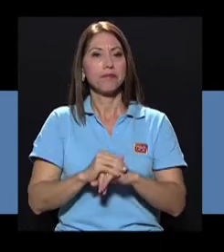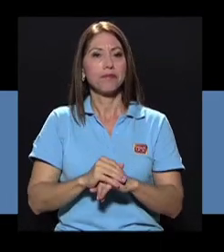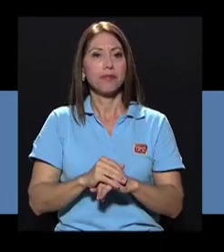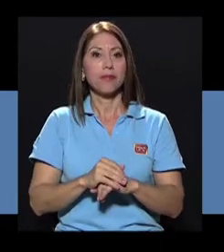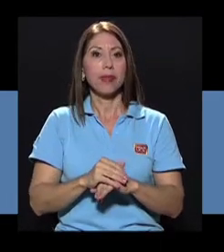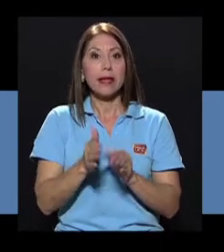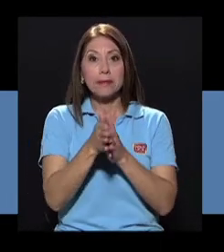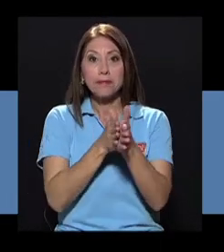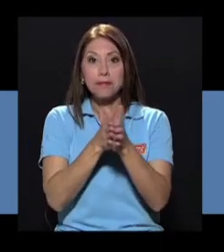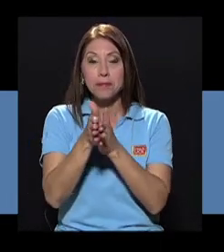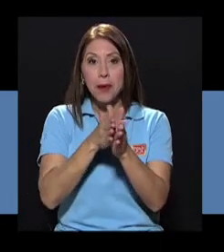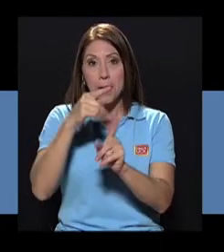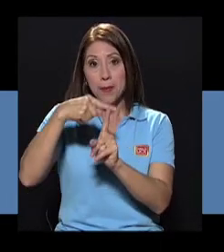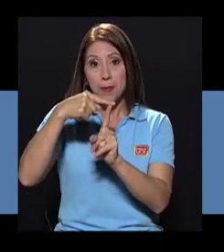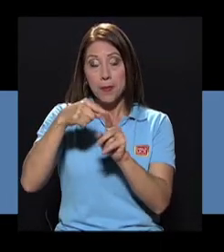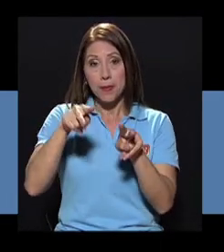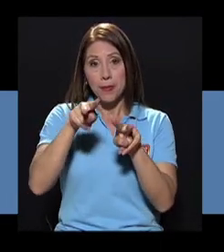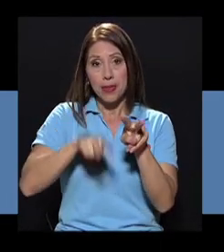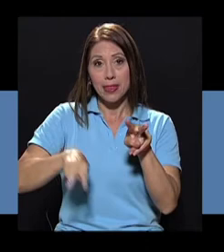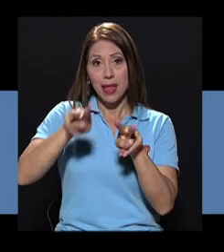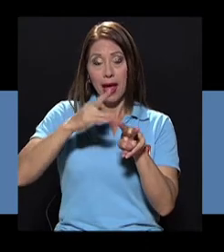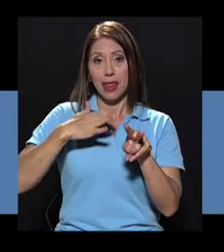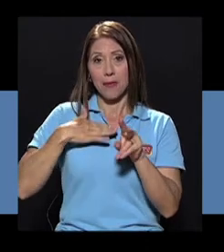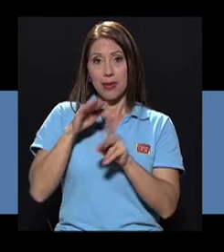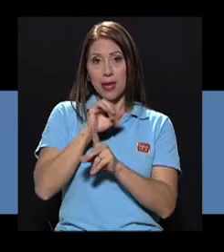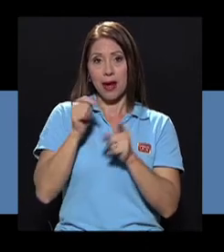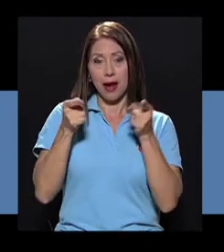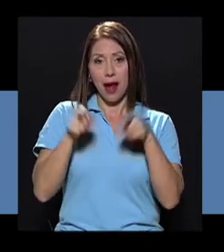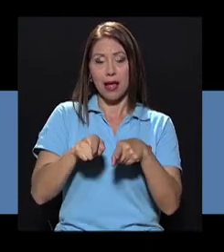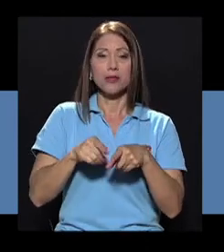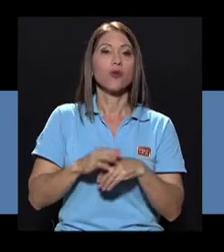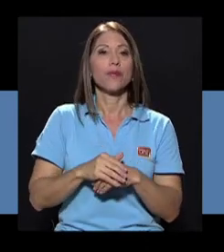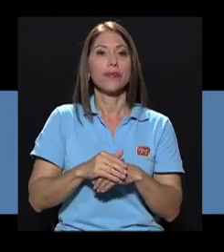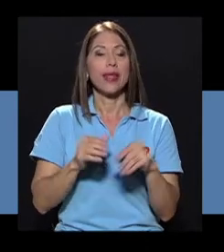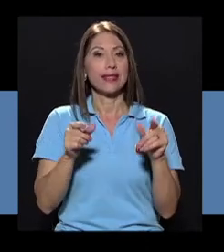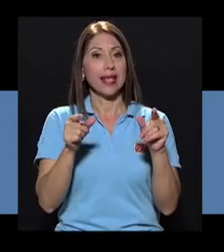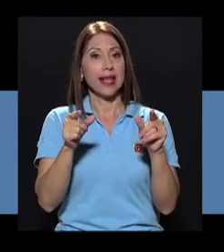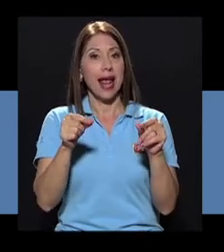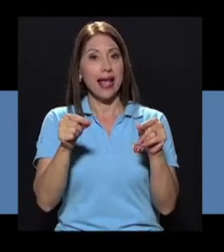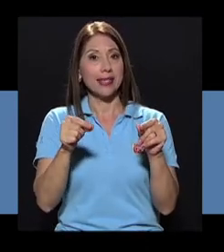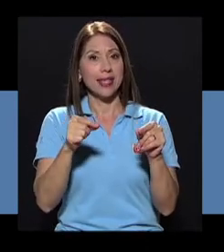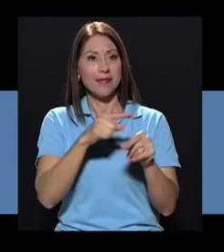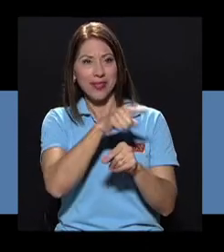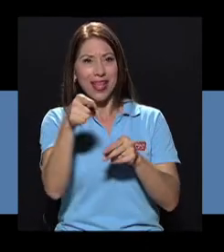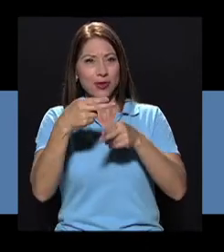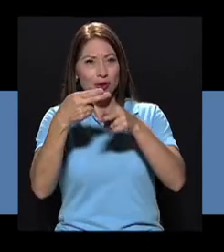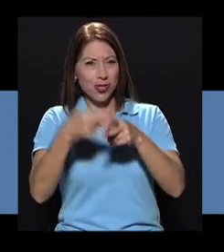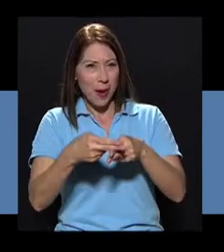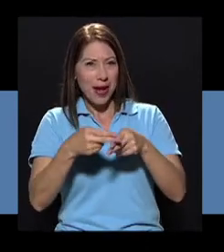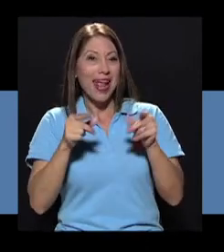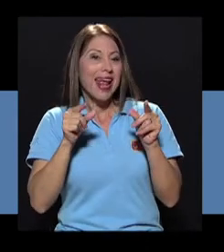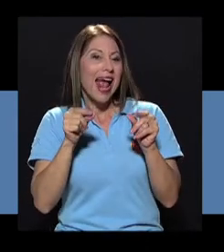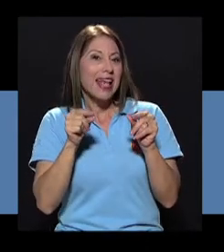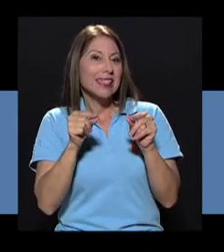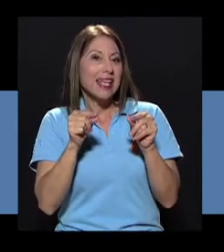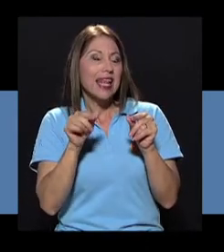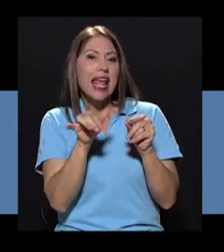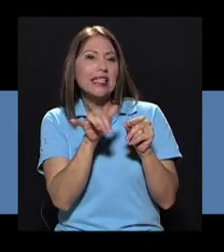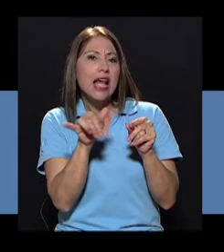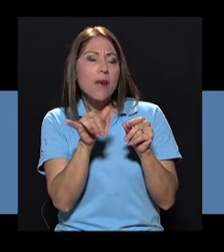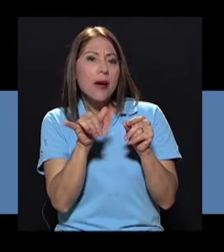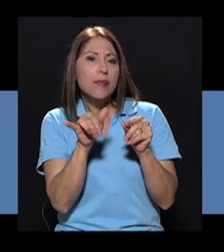La gran ventaja que tuve en mi caso es que el cáncer, ellos lo llaman así, estaba